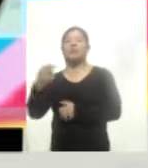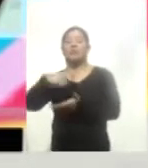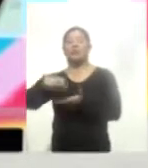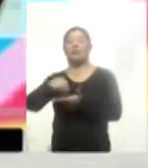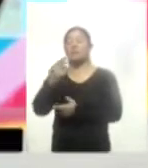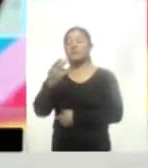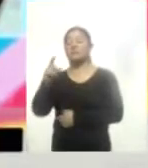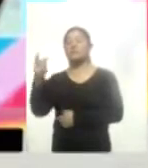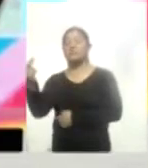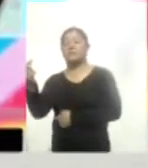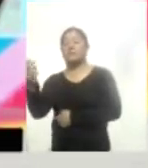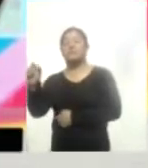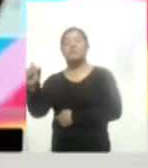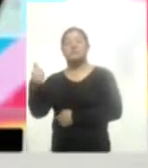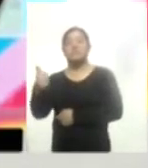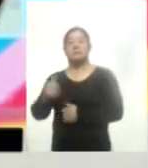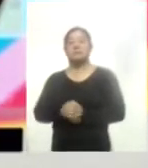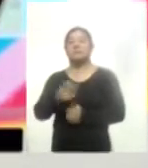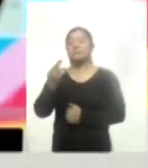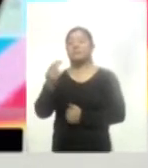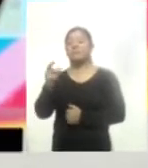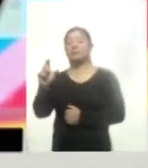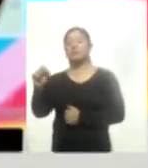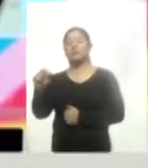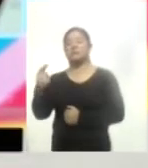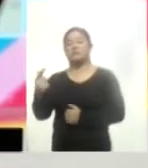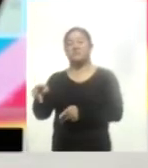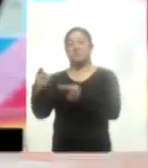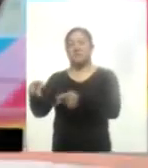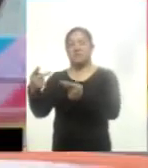25 con 26 y a la venta en 25 con 27.